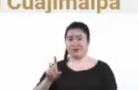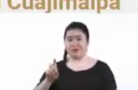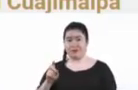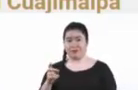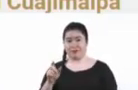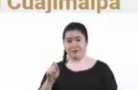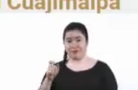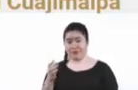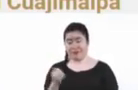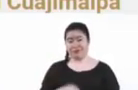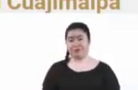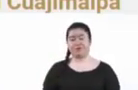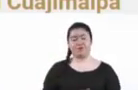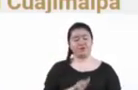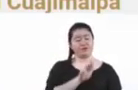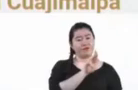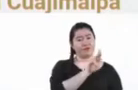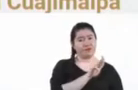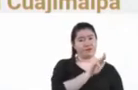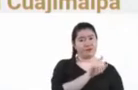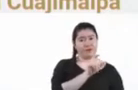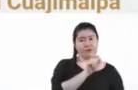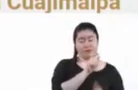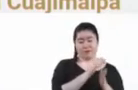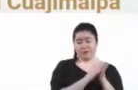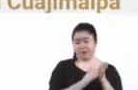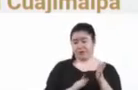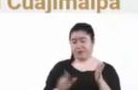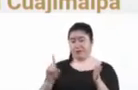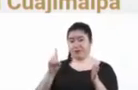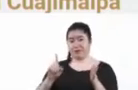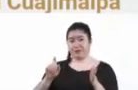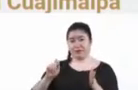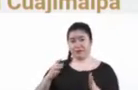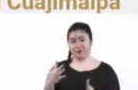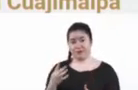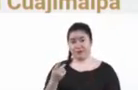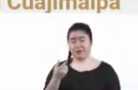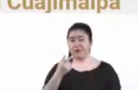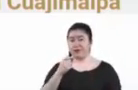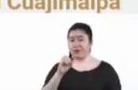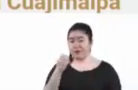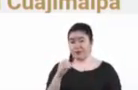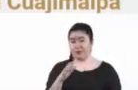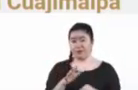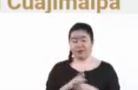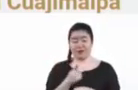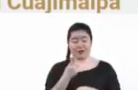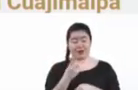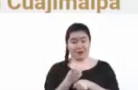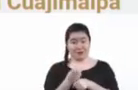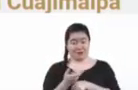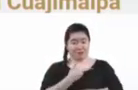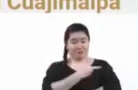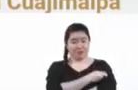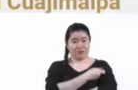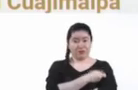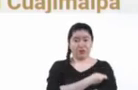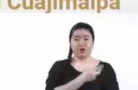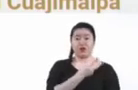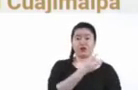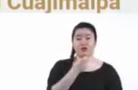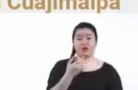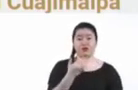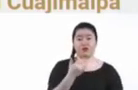bueno, vamos a tener del miércoles veinte al domingo veinticuatro de octubre con segundas dosis doscientos cincuenta mil novecientos noventa y siete